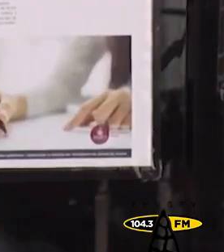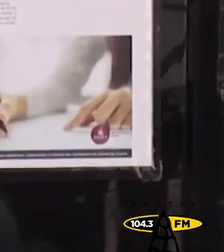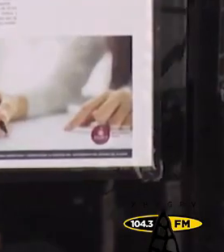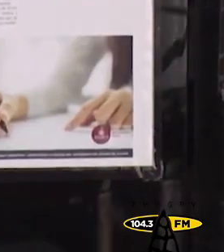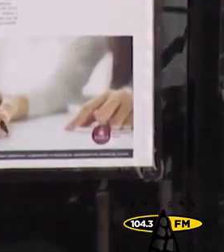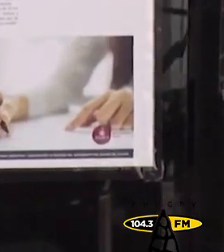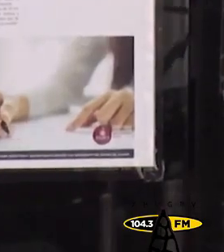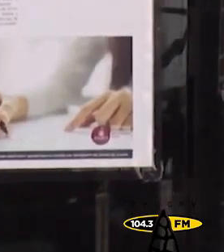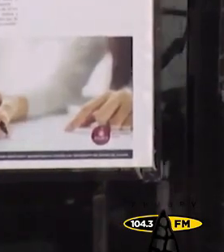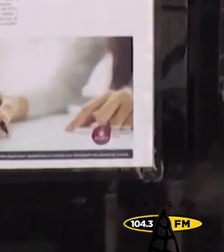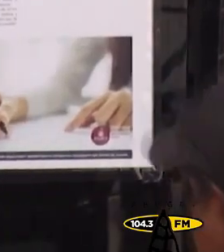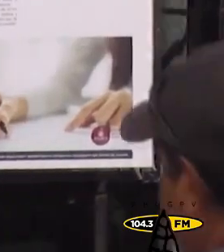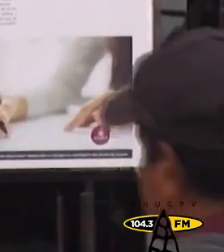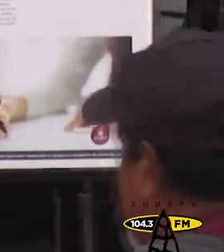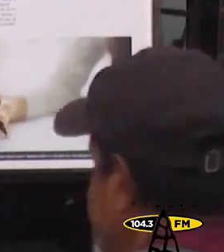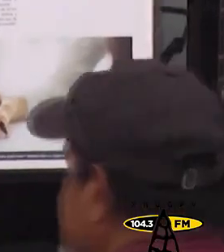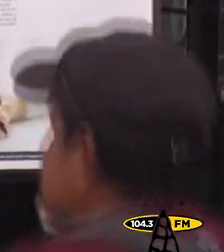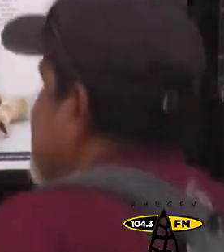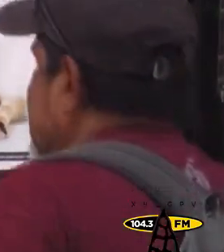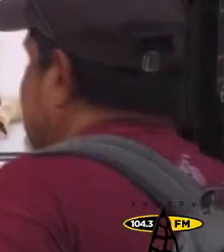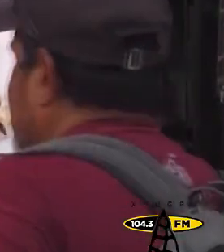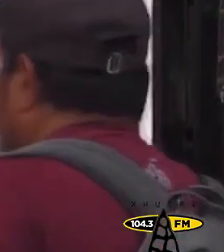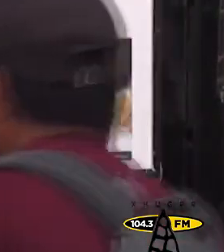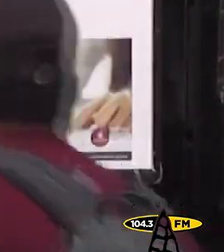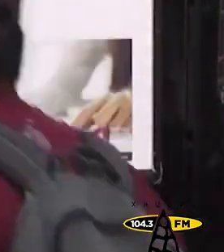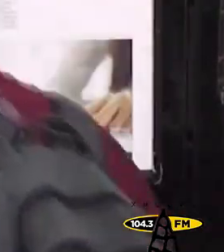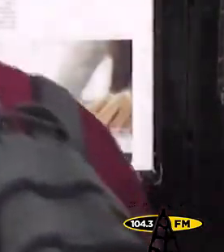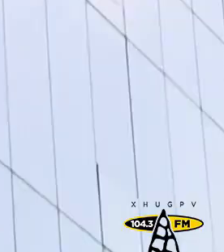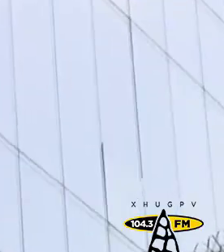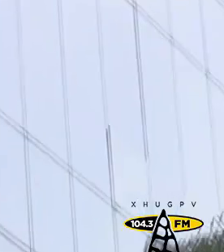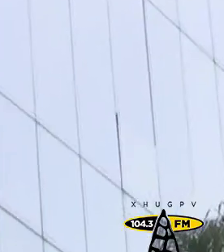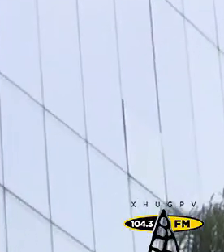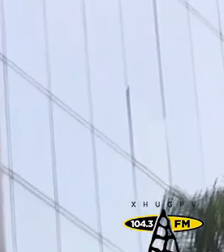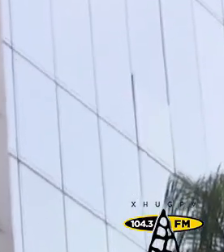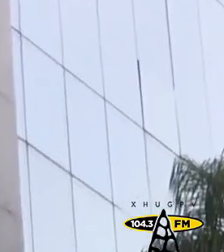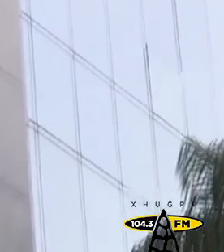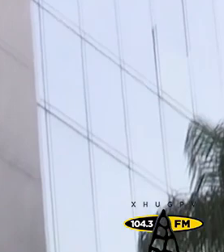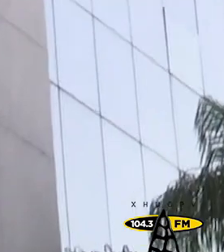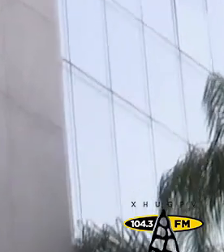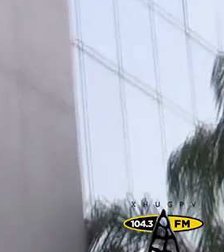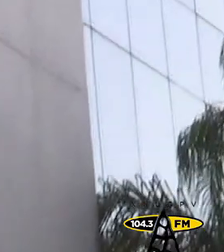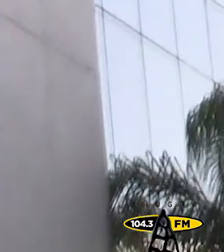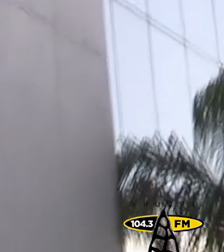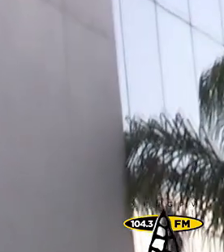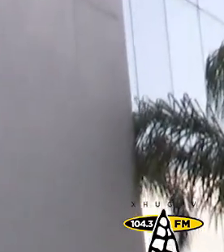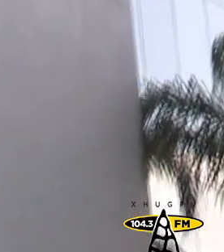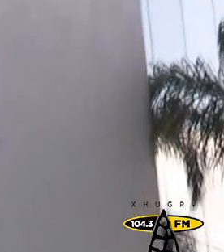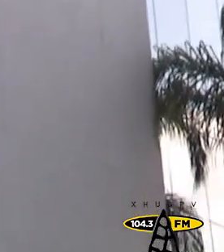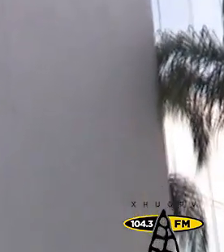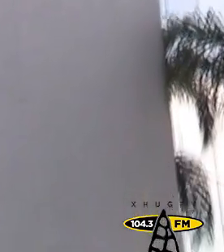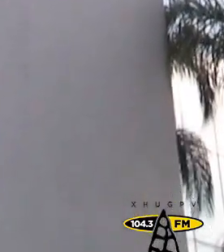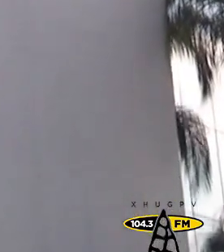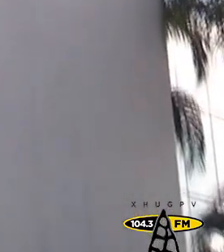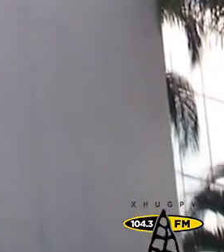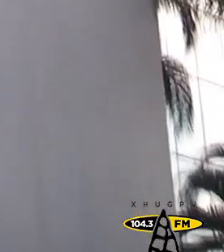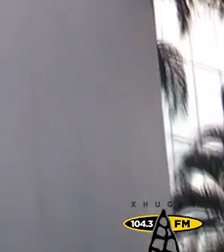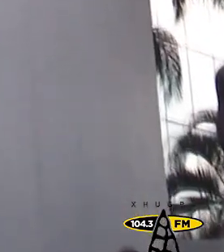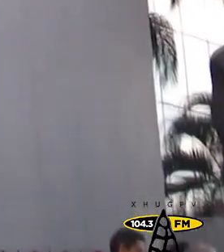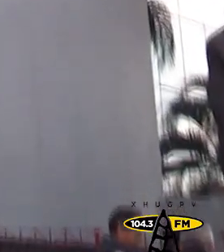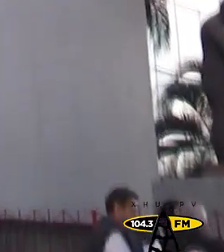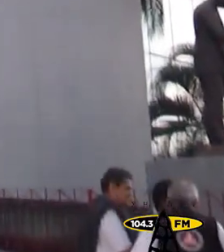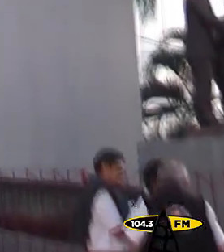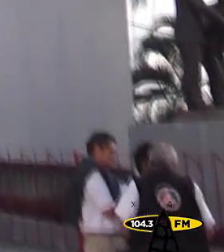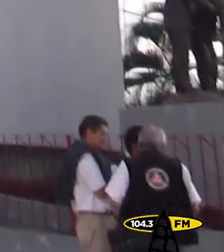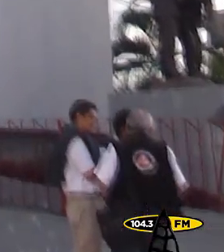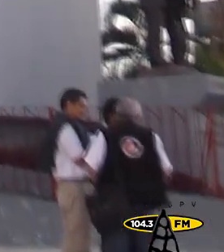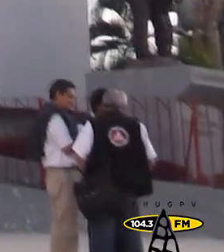El gobierno federal a través de la Secretaría del Trabajo investigará lo que ocurre en el Instituto de Pensiones del Estado de Jalisco, donde se ha